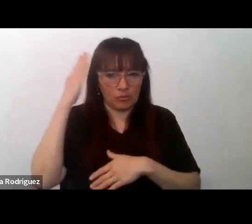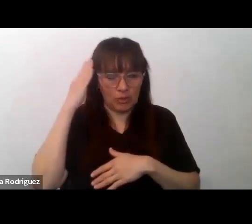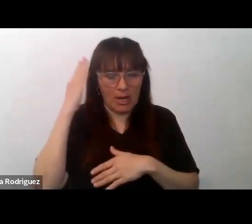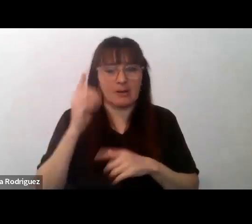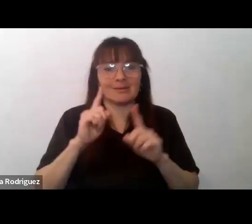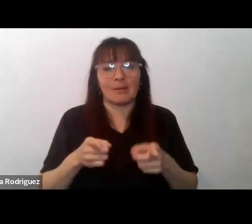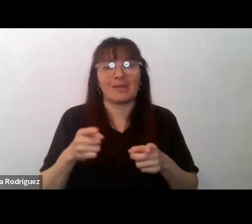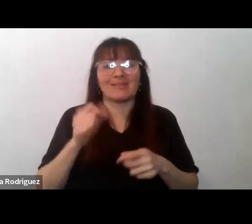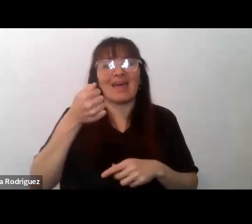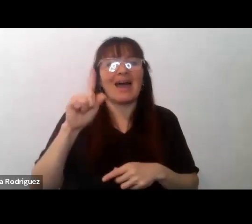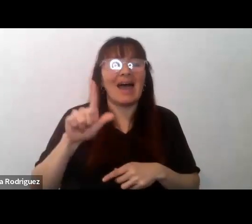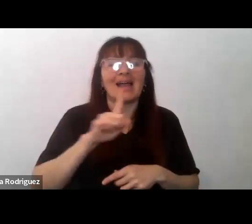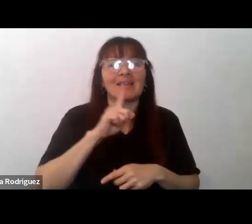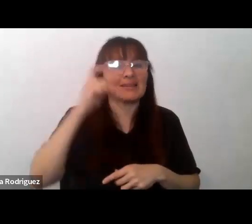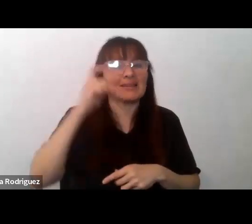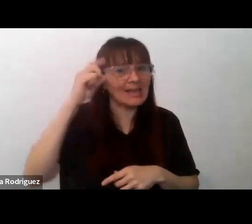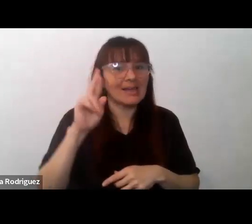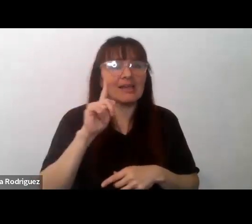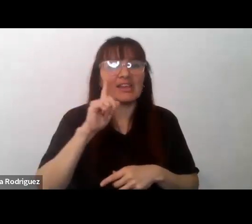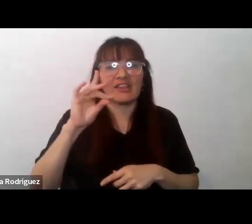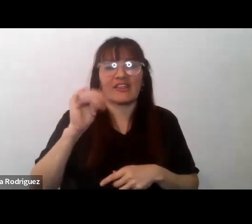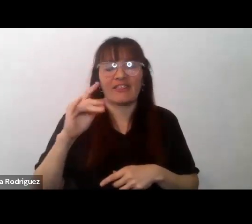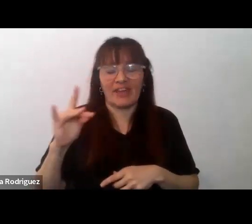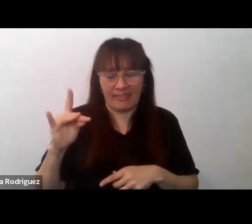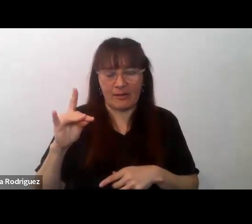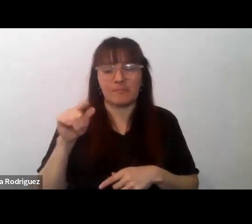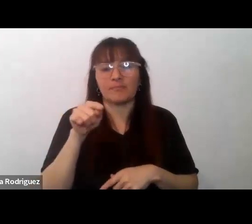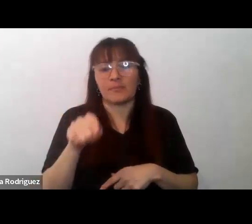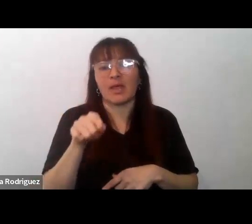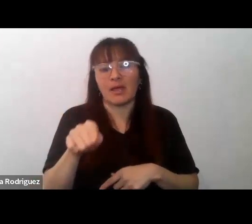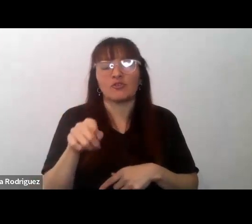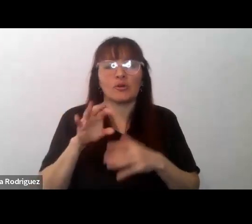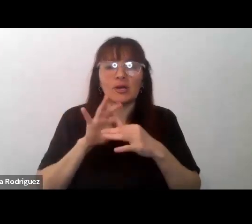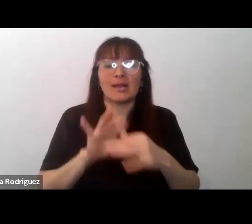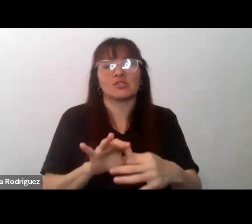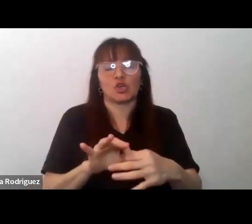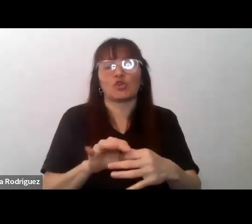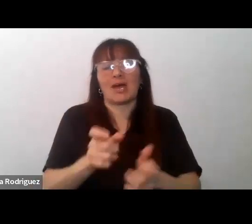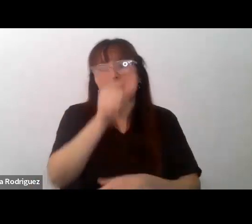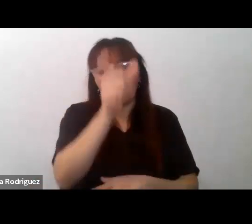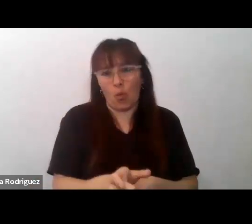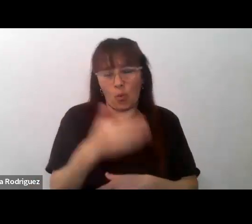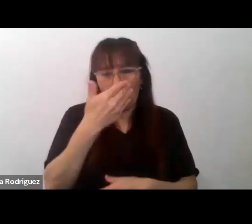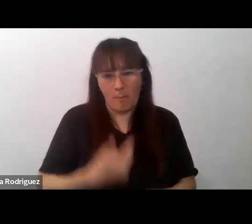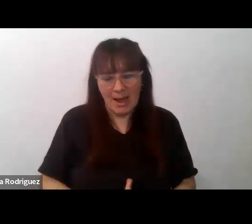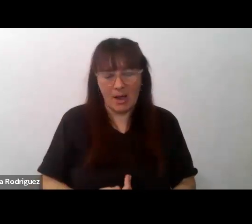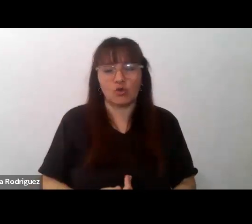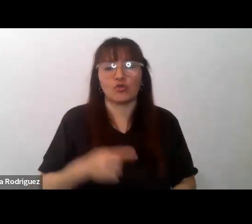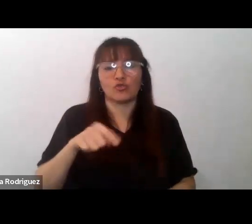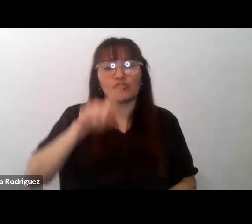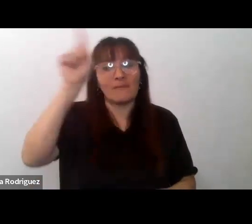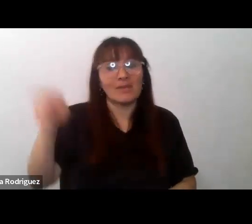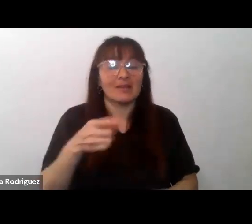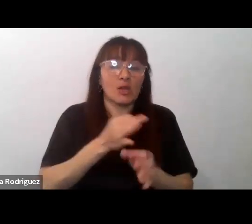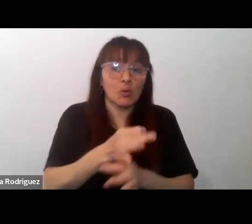la alteridad son consustanciales a la existencia humana y por consecuencia la